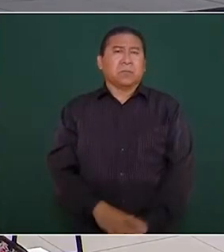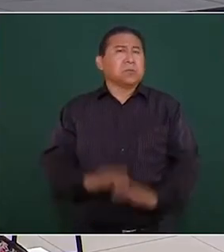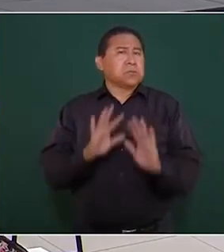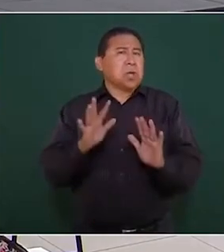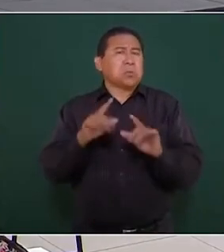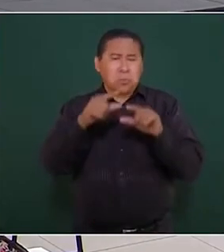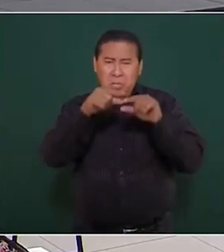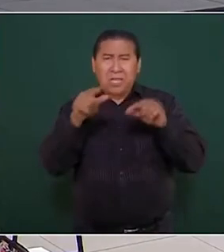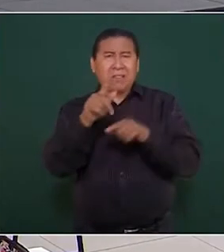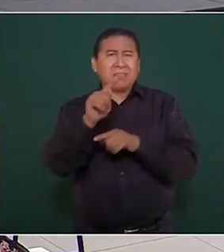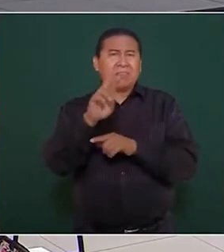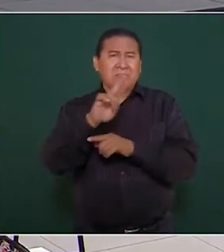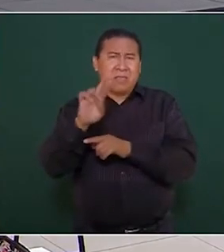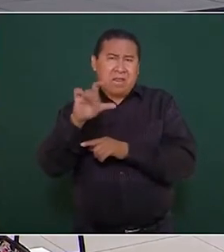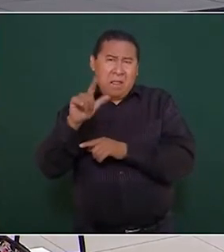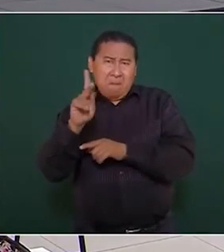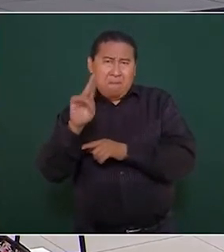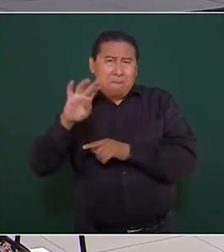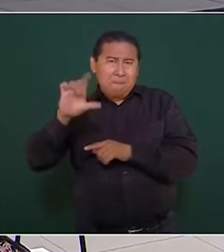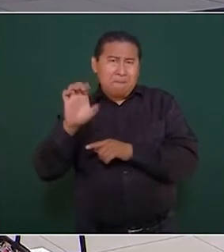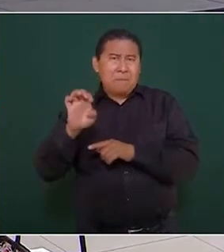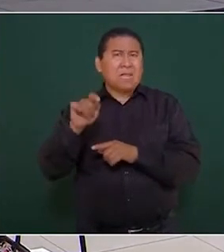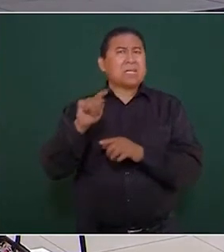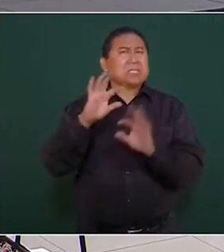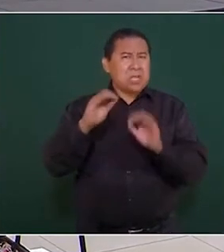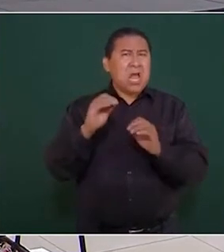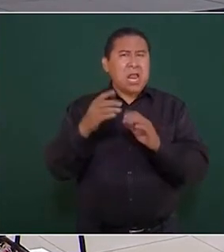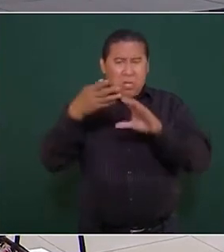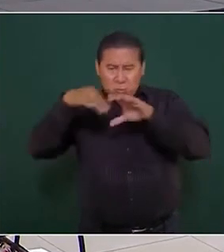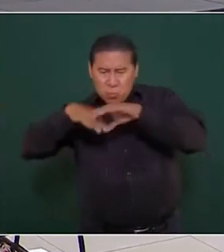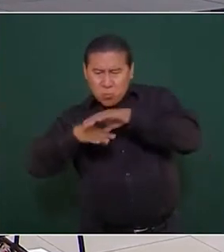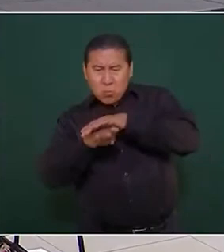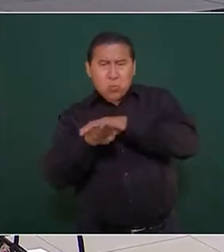terraplén y ya se están haciendo las obras de drenaje.